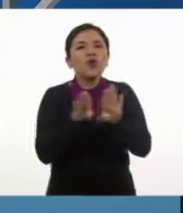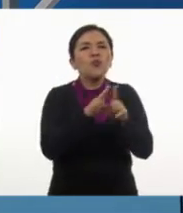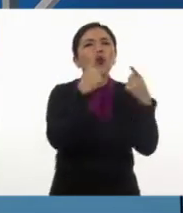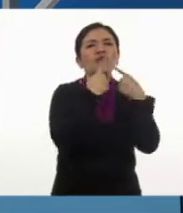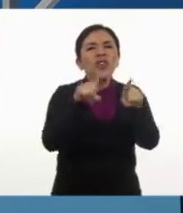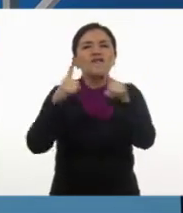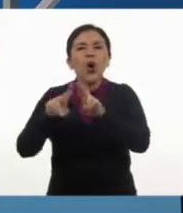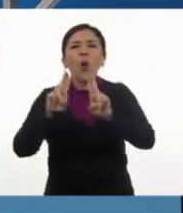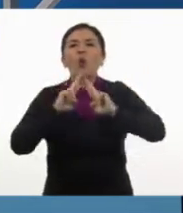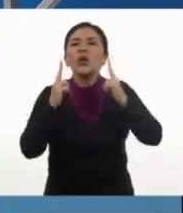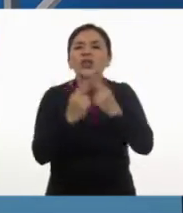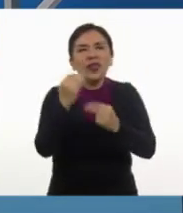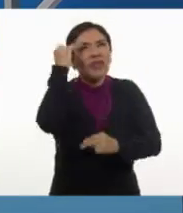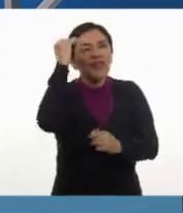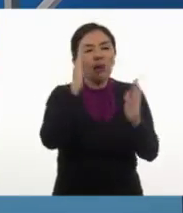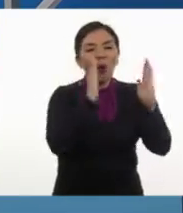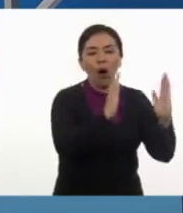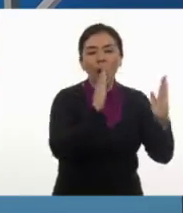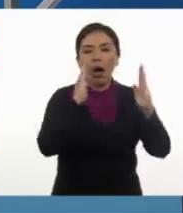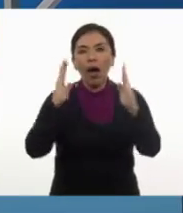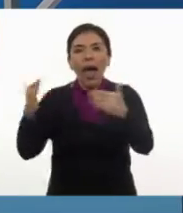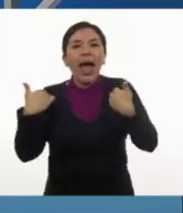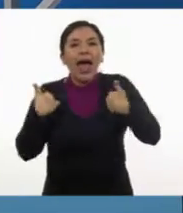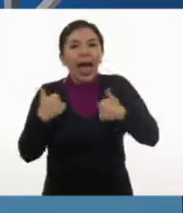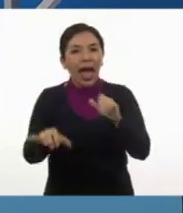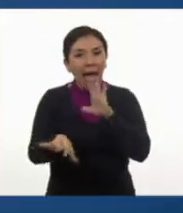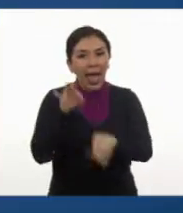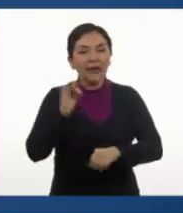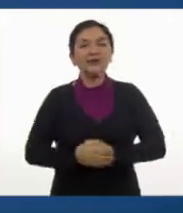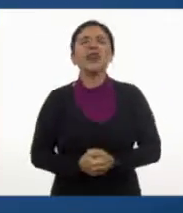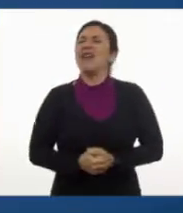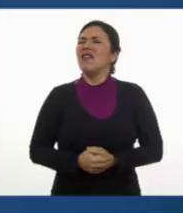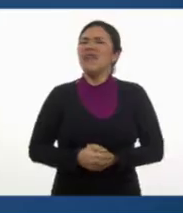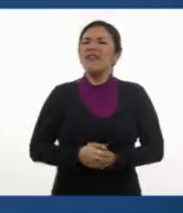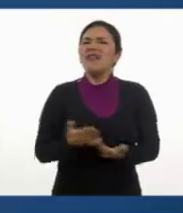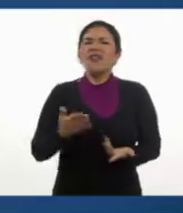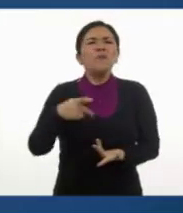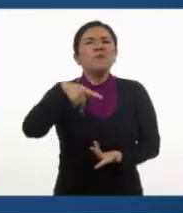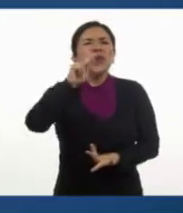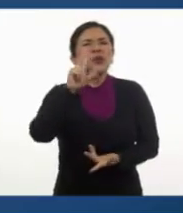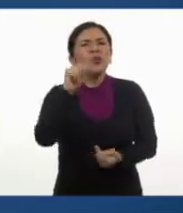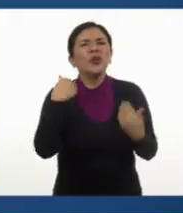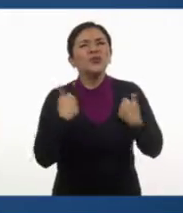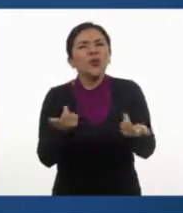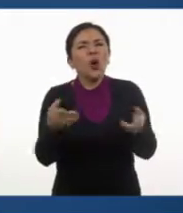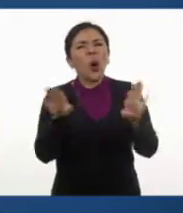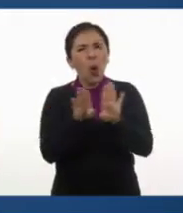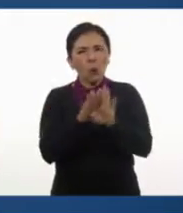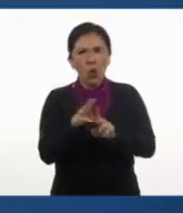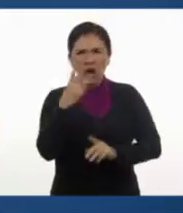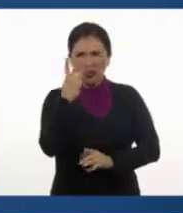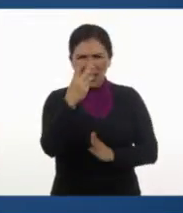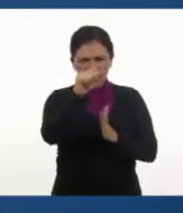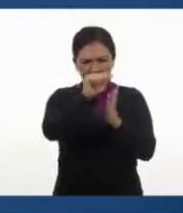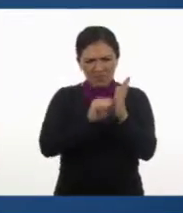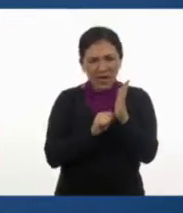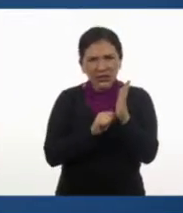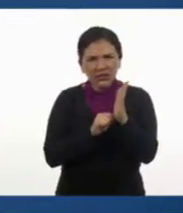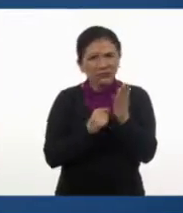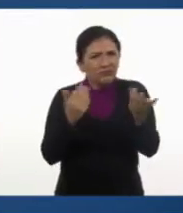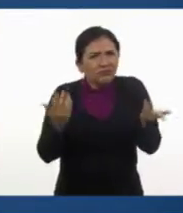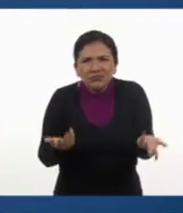unidades y periodos para medir el tiempo. Ah, pero, pero no entiendo. ¿Cómo que tres meses?